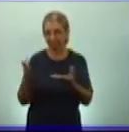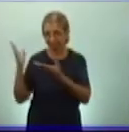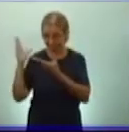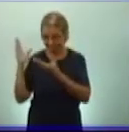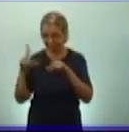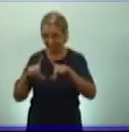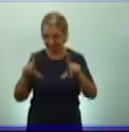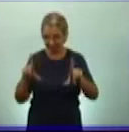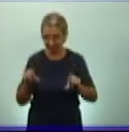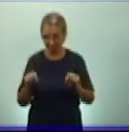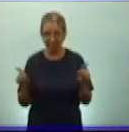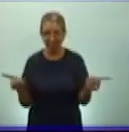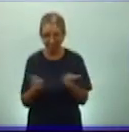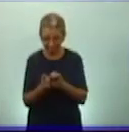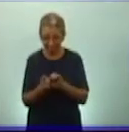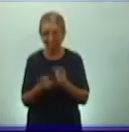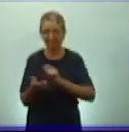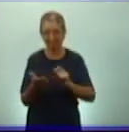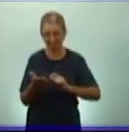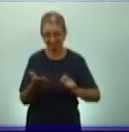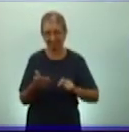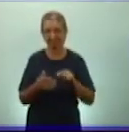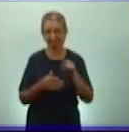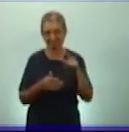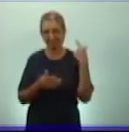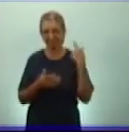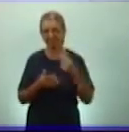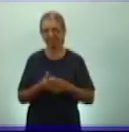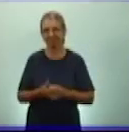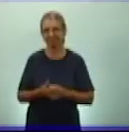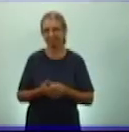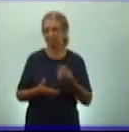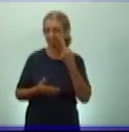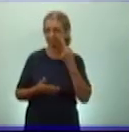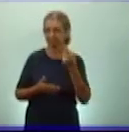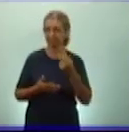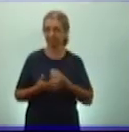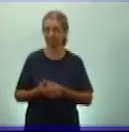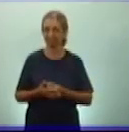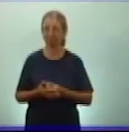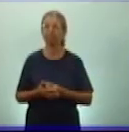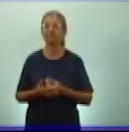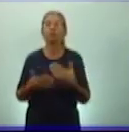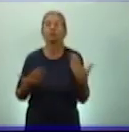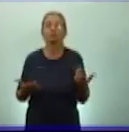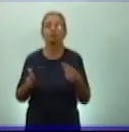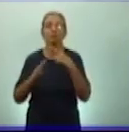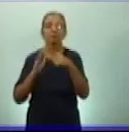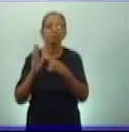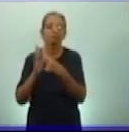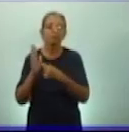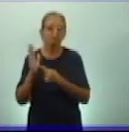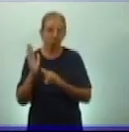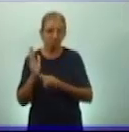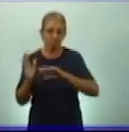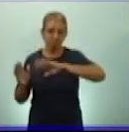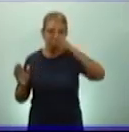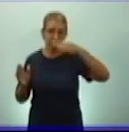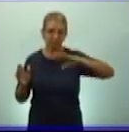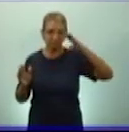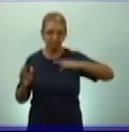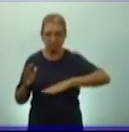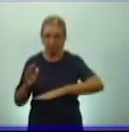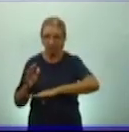para que puedan resumir en su libreta, en caso de que no les ha dado tiempo. Fíjense que se caracteriza por un relieve montañoso. Una de las